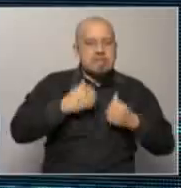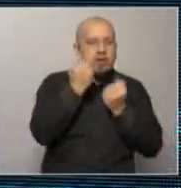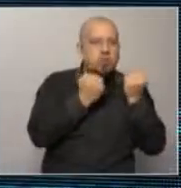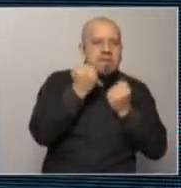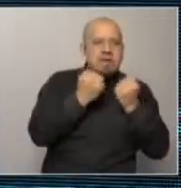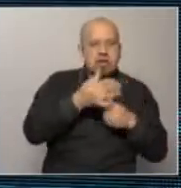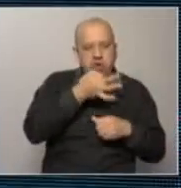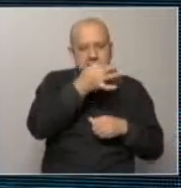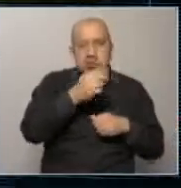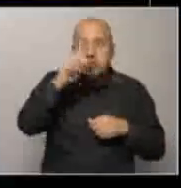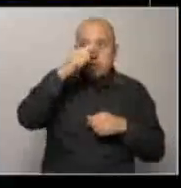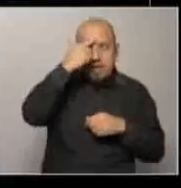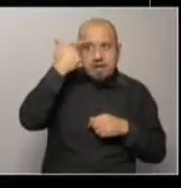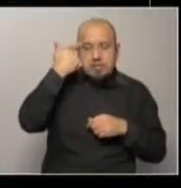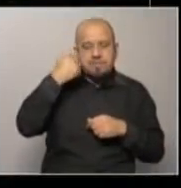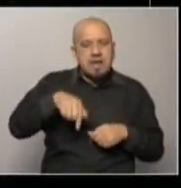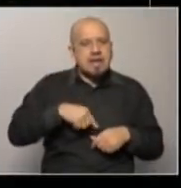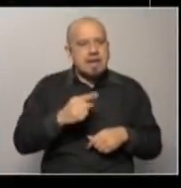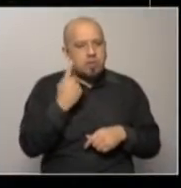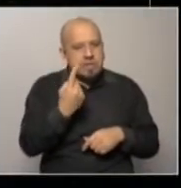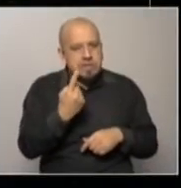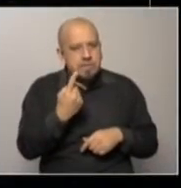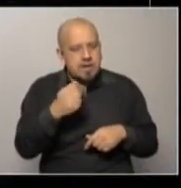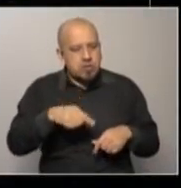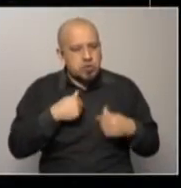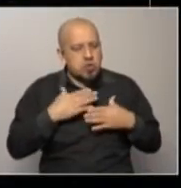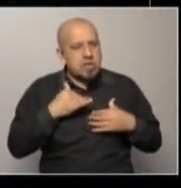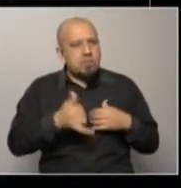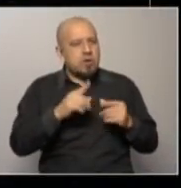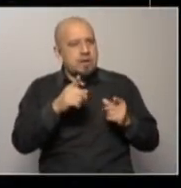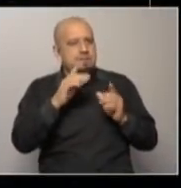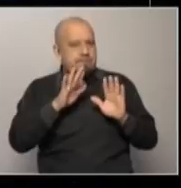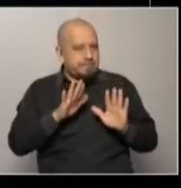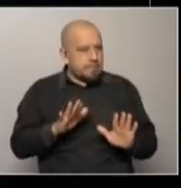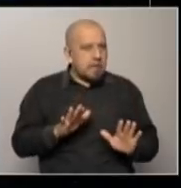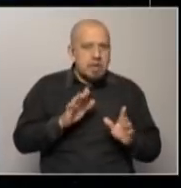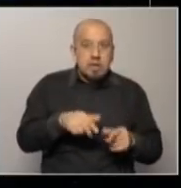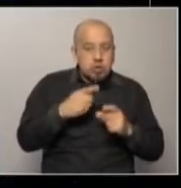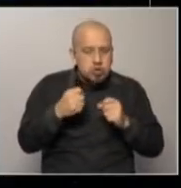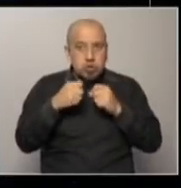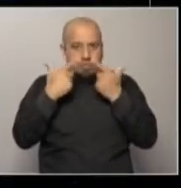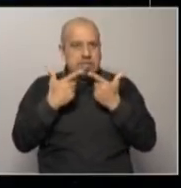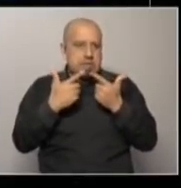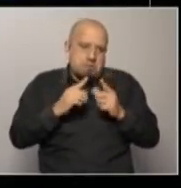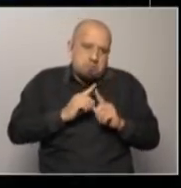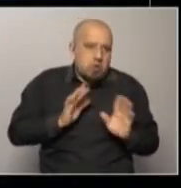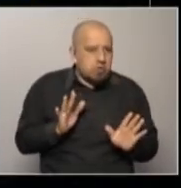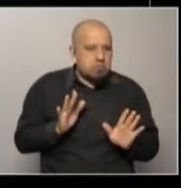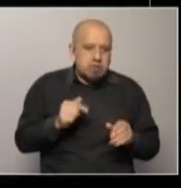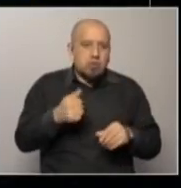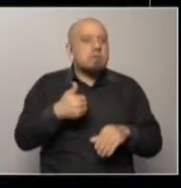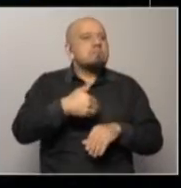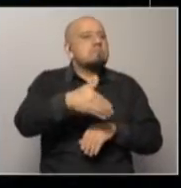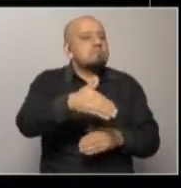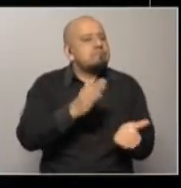presidente. Creo que acá lo principal que tenemos que ver, me parece que no puede haber muchas sorpresas en el grueso de que viene.